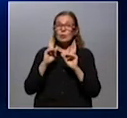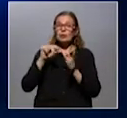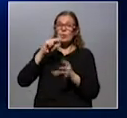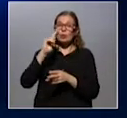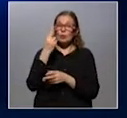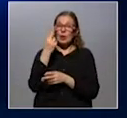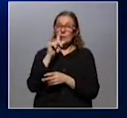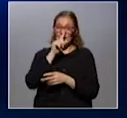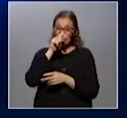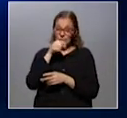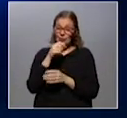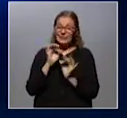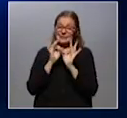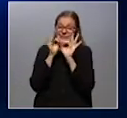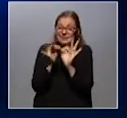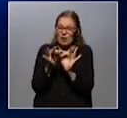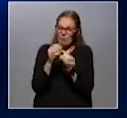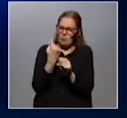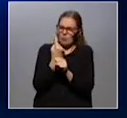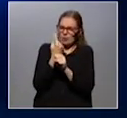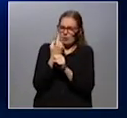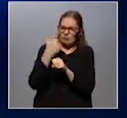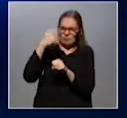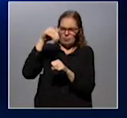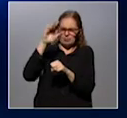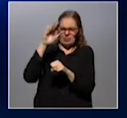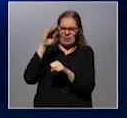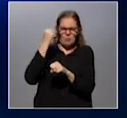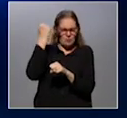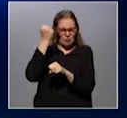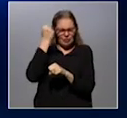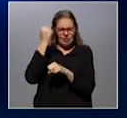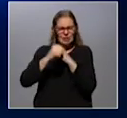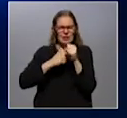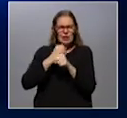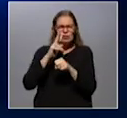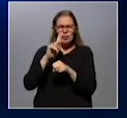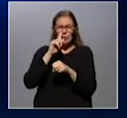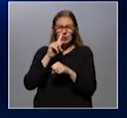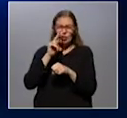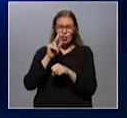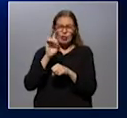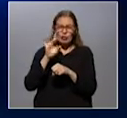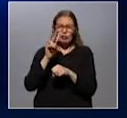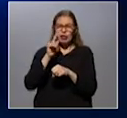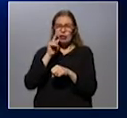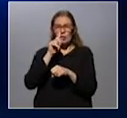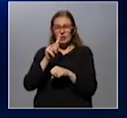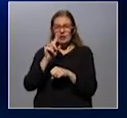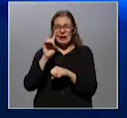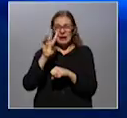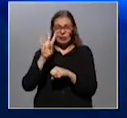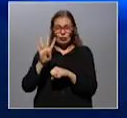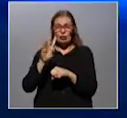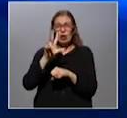país Y para Montevideo Han llegado artistas de primer nivel Paul McCartney vino dos veces 2012, 2014 Vino también los Rolling Stones